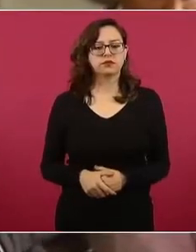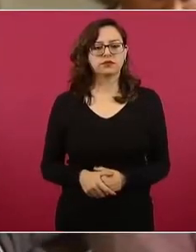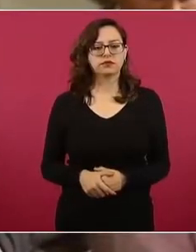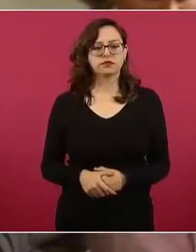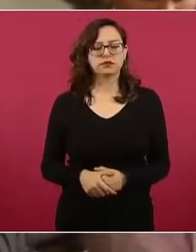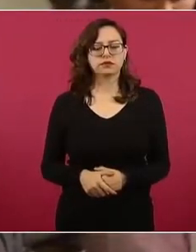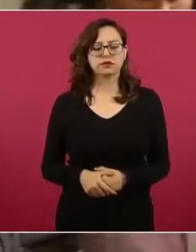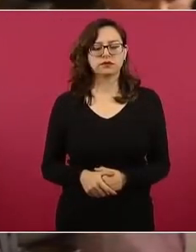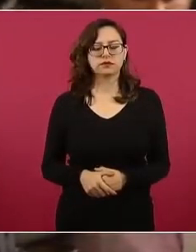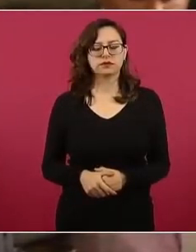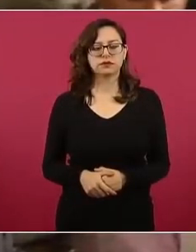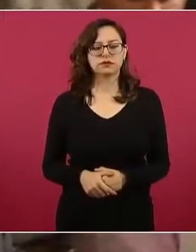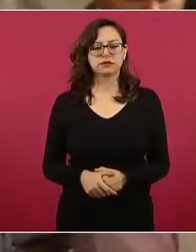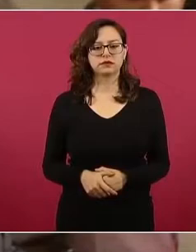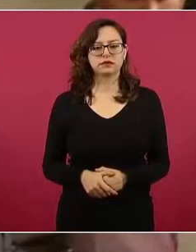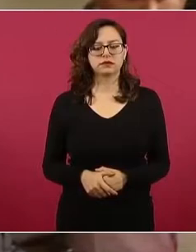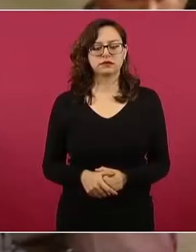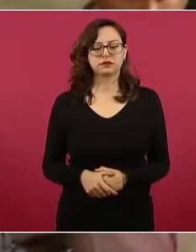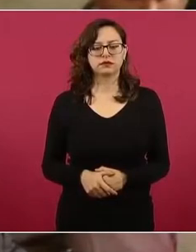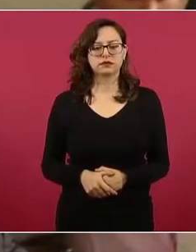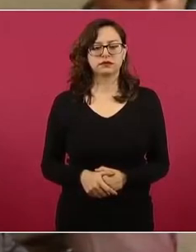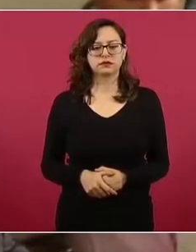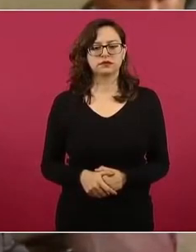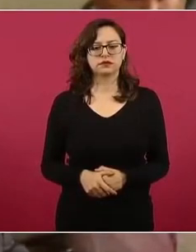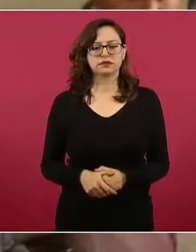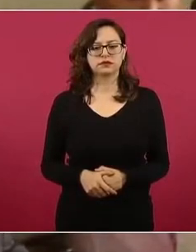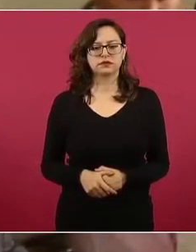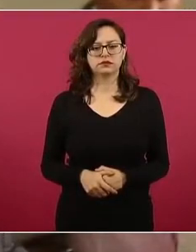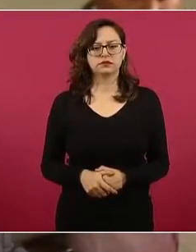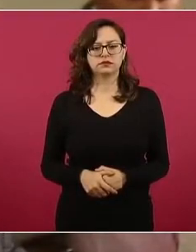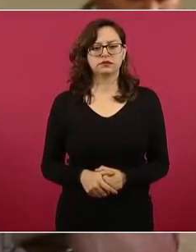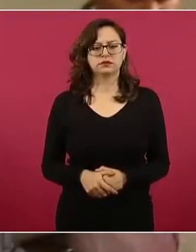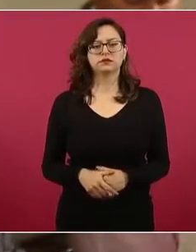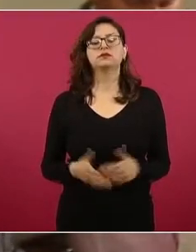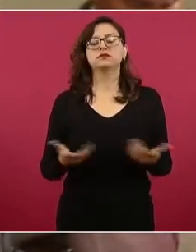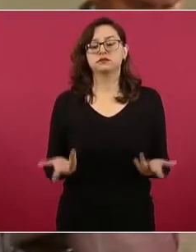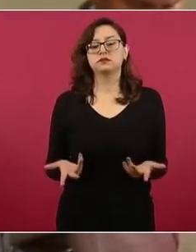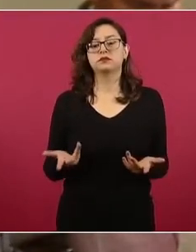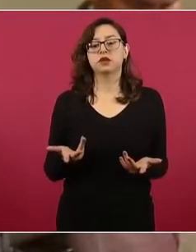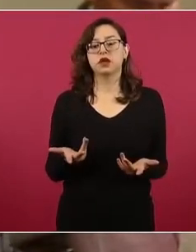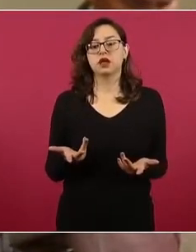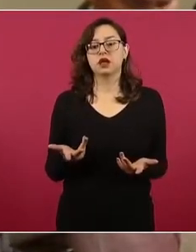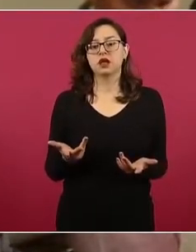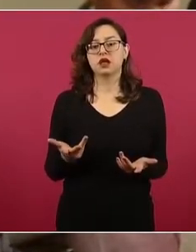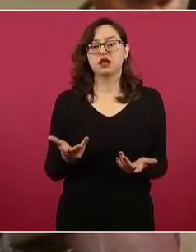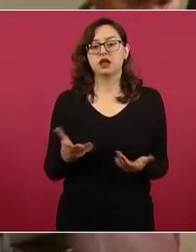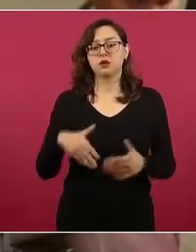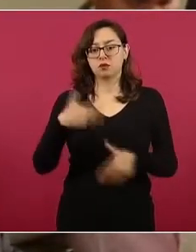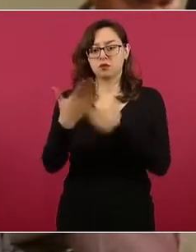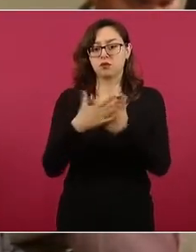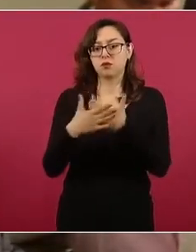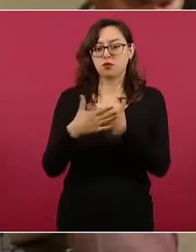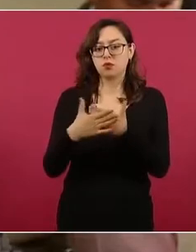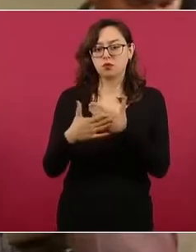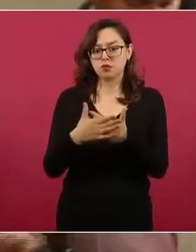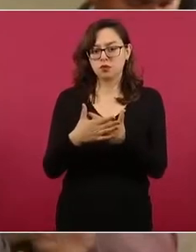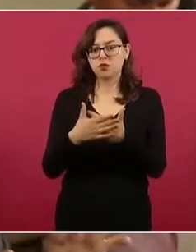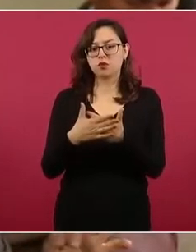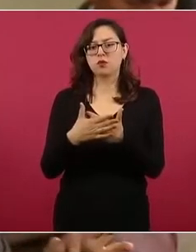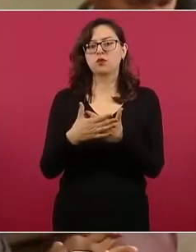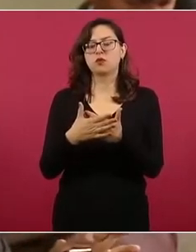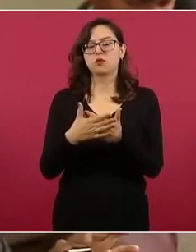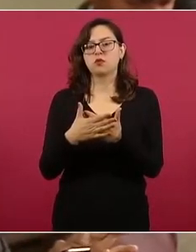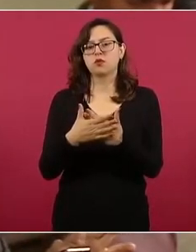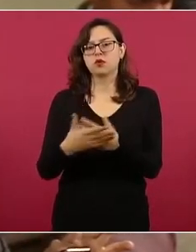temas que se abordaron, que tiene que ver con el tema del plan de infraestructura, pero también las dudas que plantearon sobre el próximo encuentro presencial que